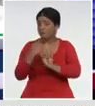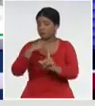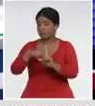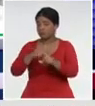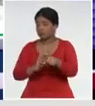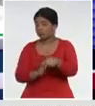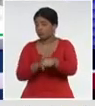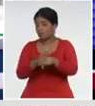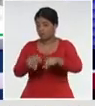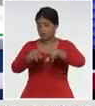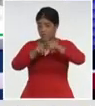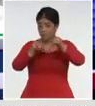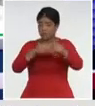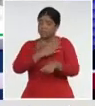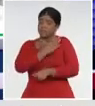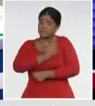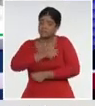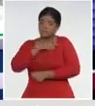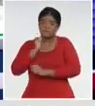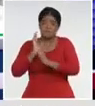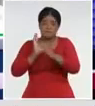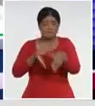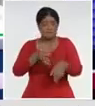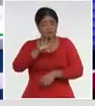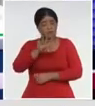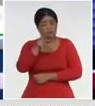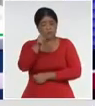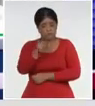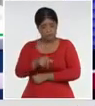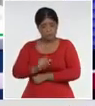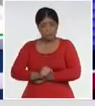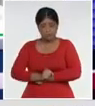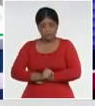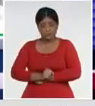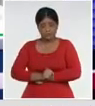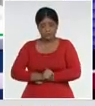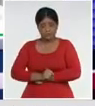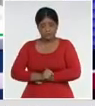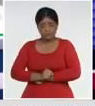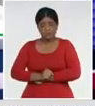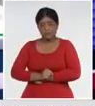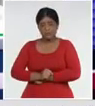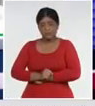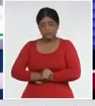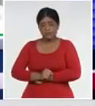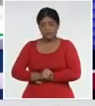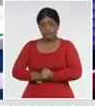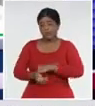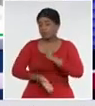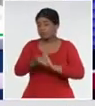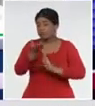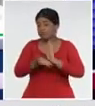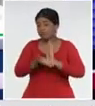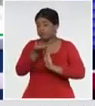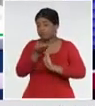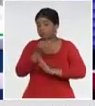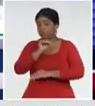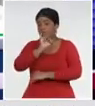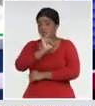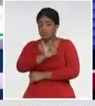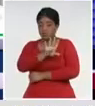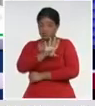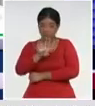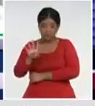nuestro país. lamenta el fallecimiento de cuatro personas. Fueron tributadas 744 altas. Y